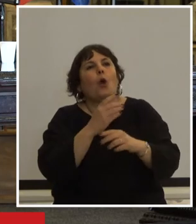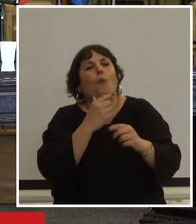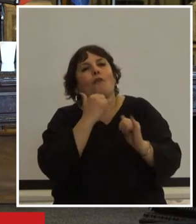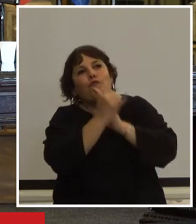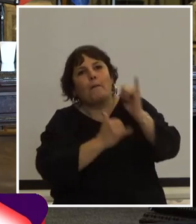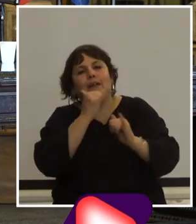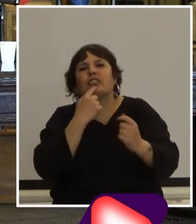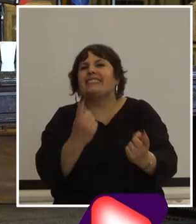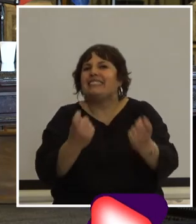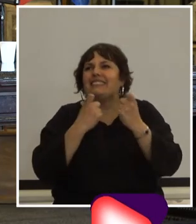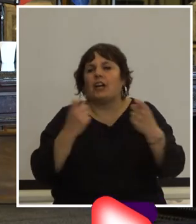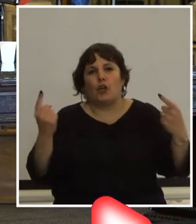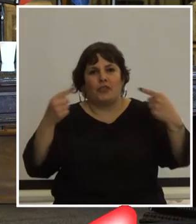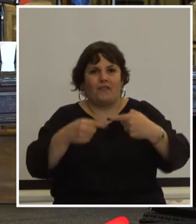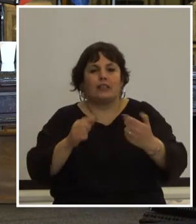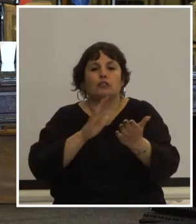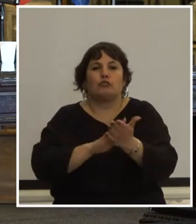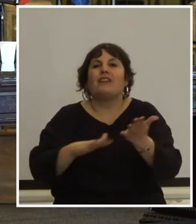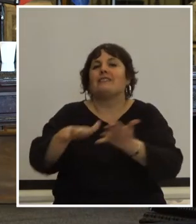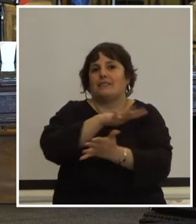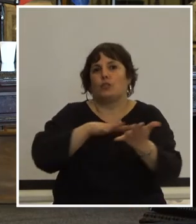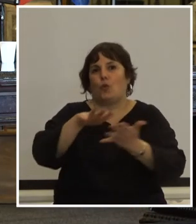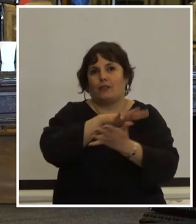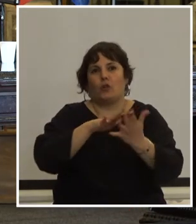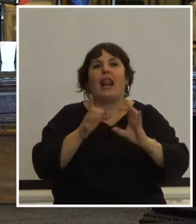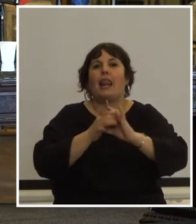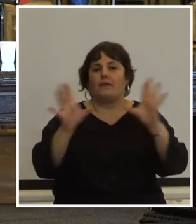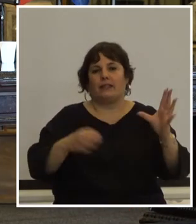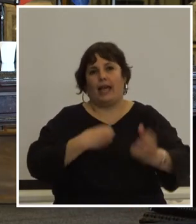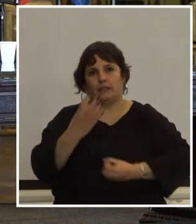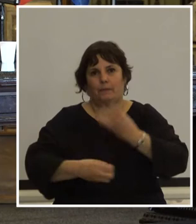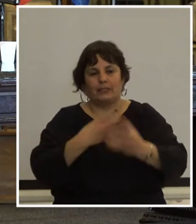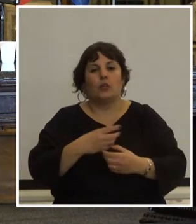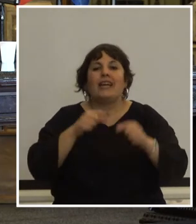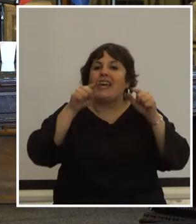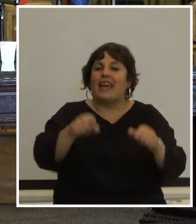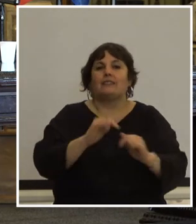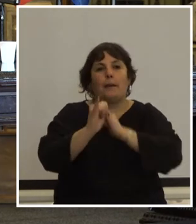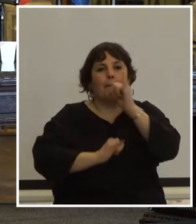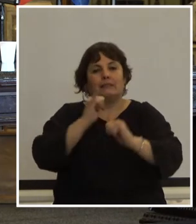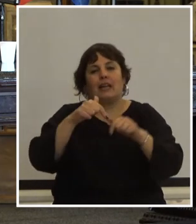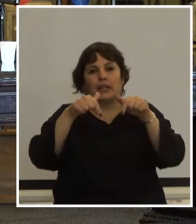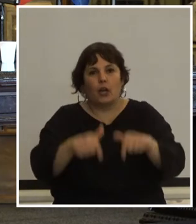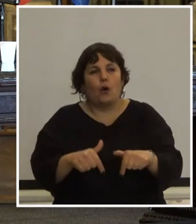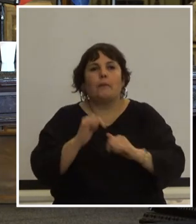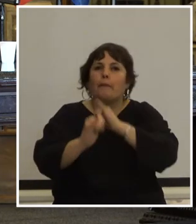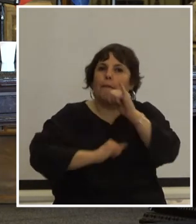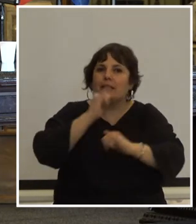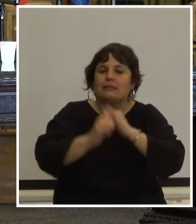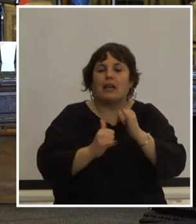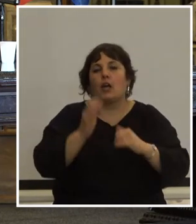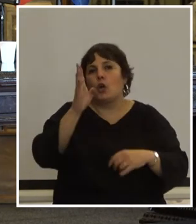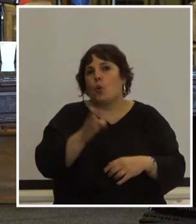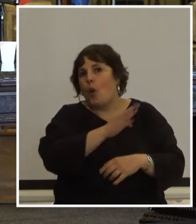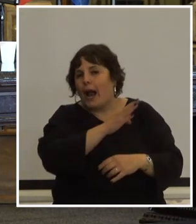lo necesario de debatir sobre el estado de situación de la libertad de expresión ese es nuestro mensaje hoy es un mensaje de nunca más